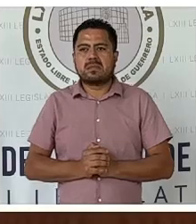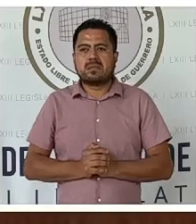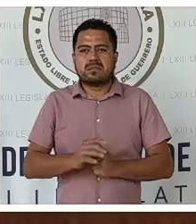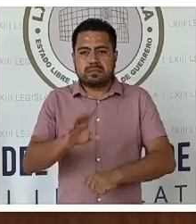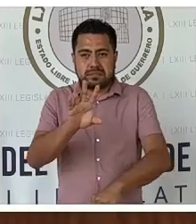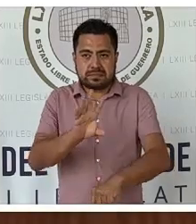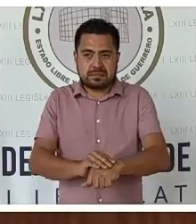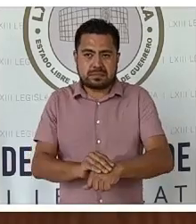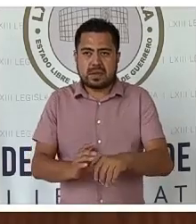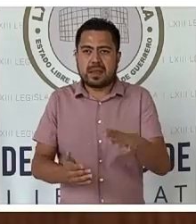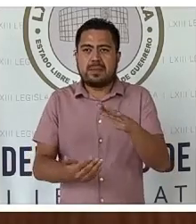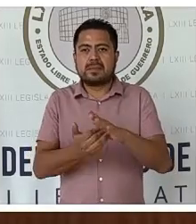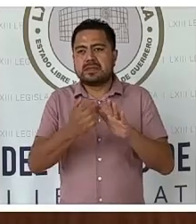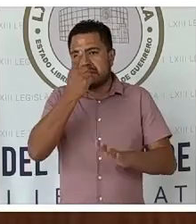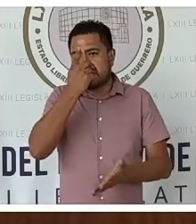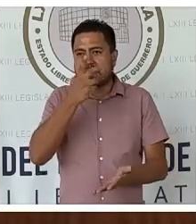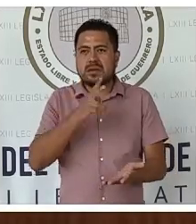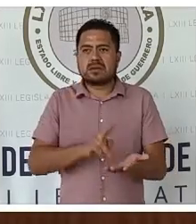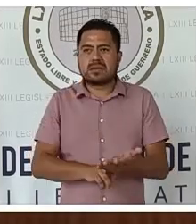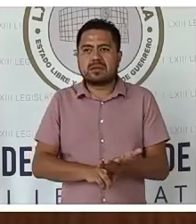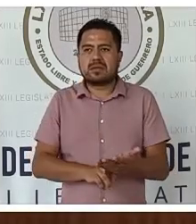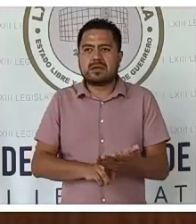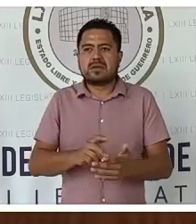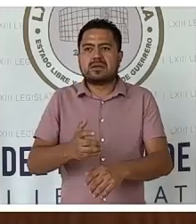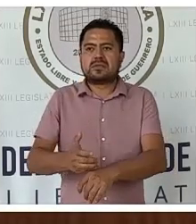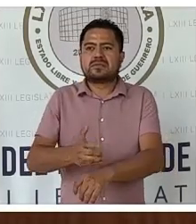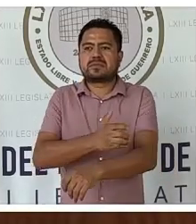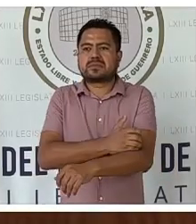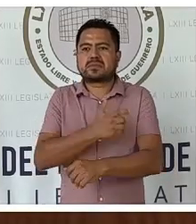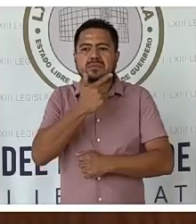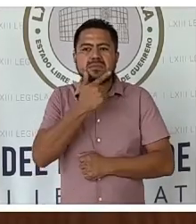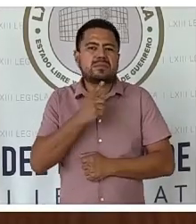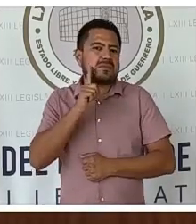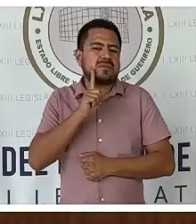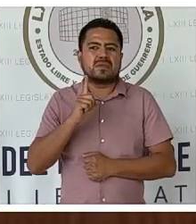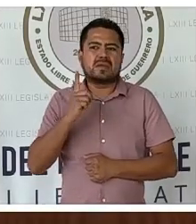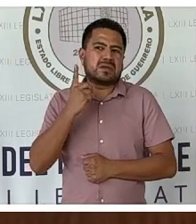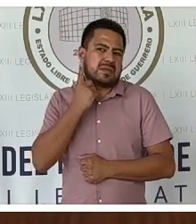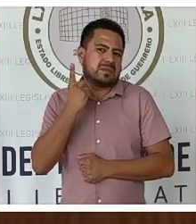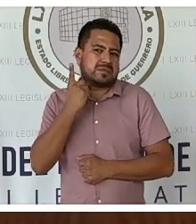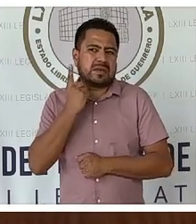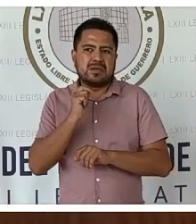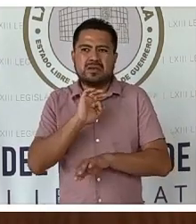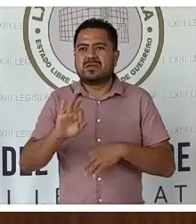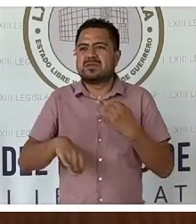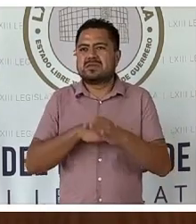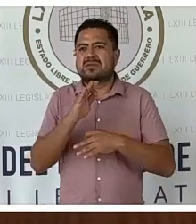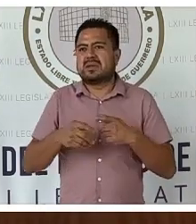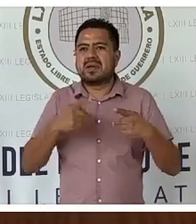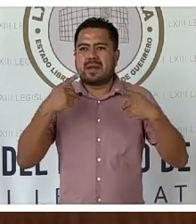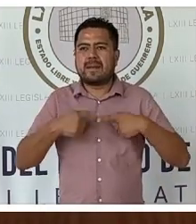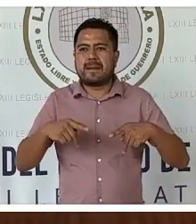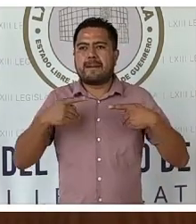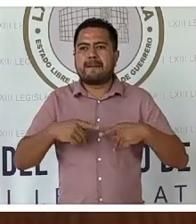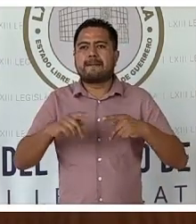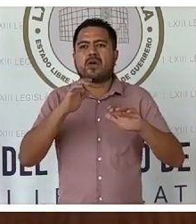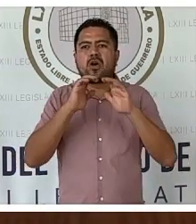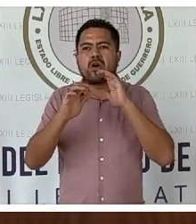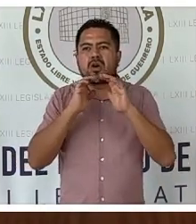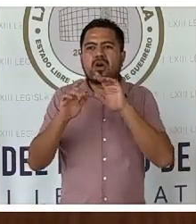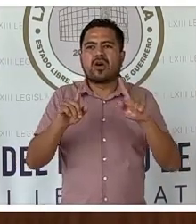Permiso de la Mesa Directiva, compañeros, diputados, compañeras diputadas, medios de